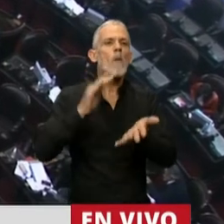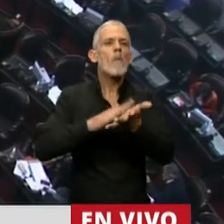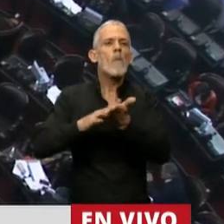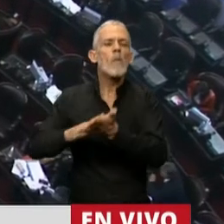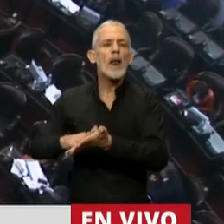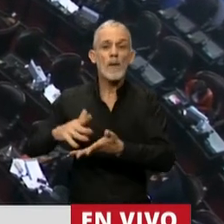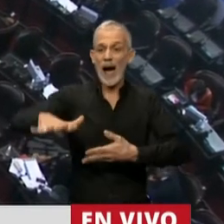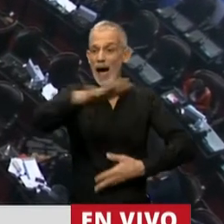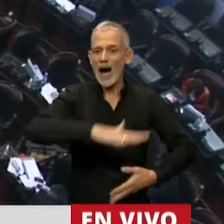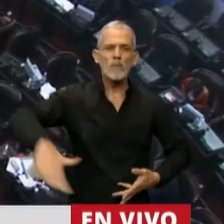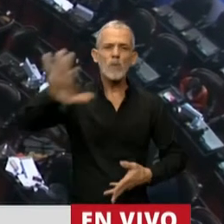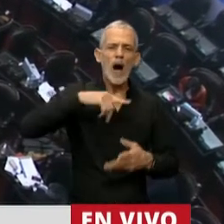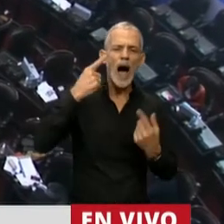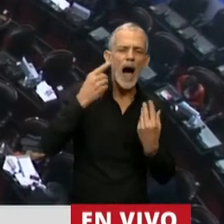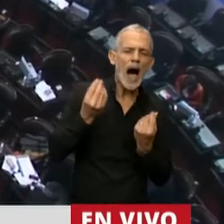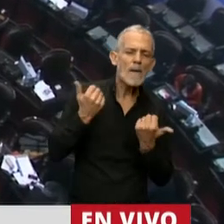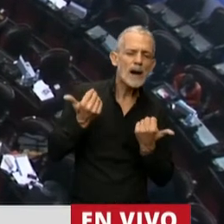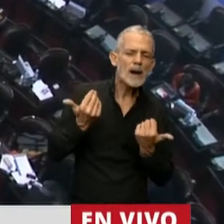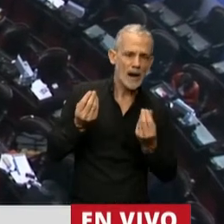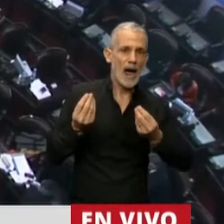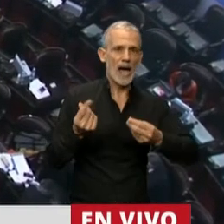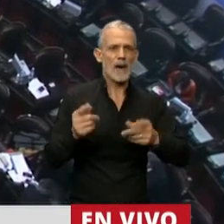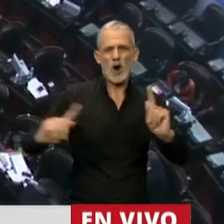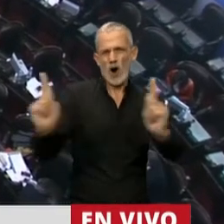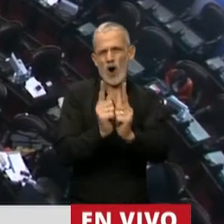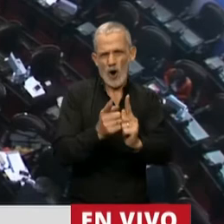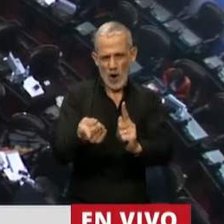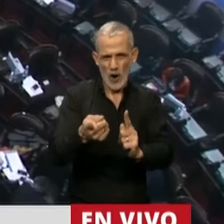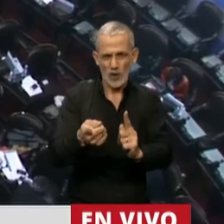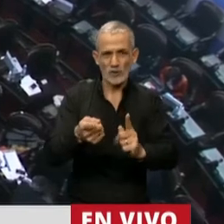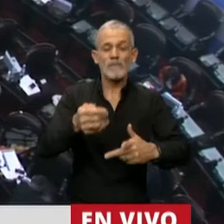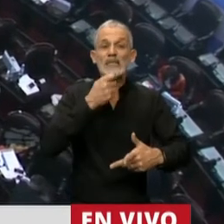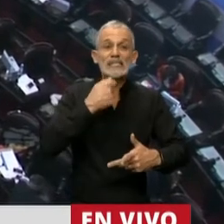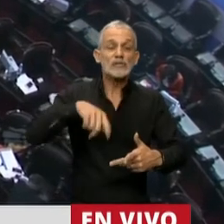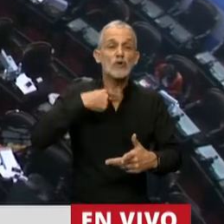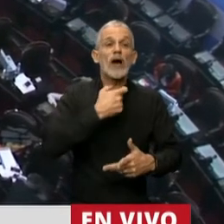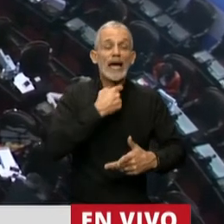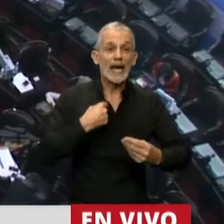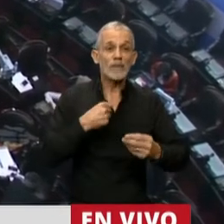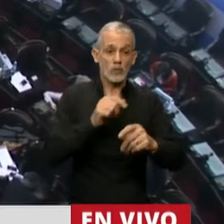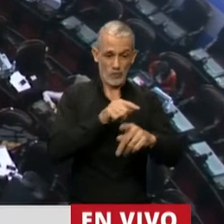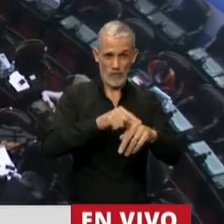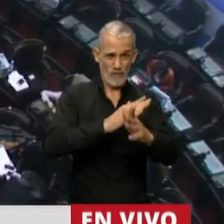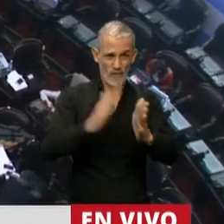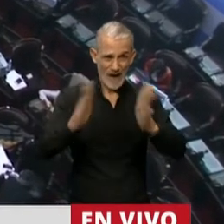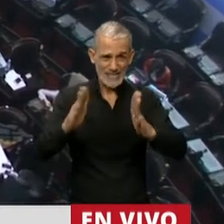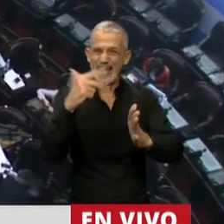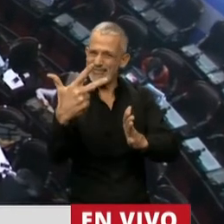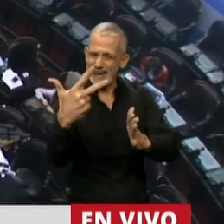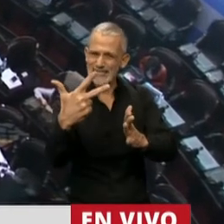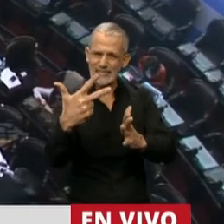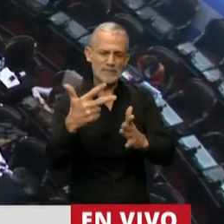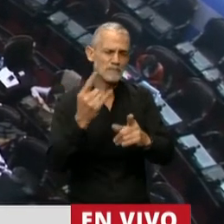población para ver los efectos colaterales abreviada. Si nosotros queremos hacer una fase 3 como